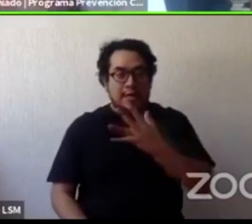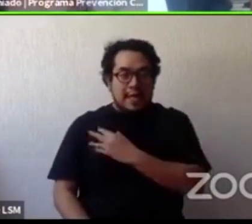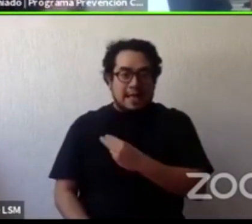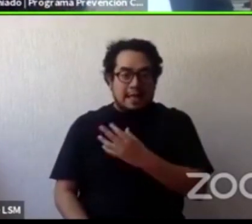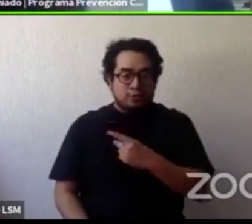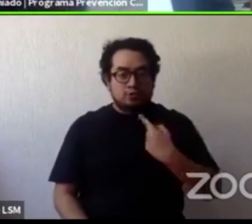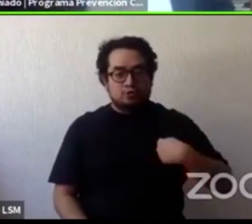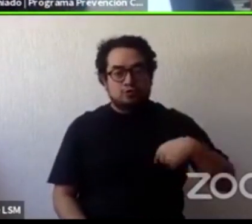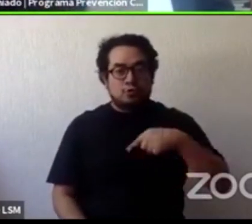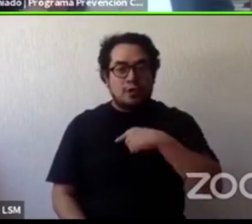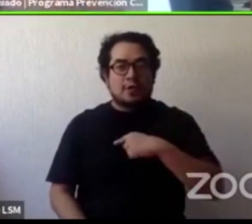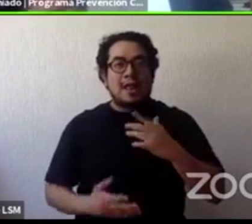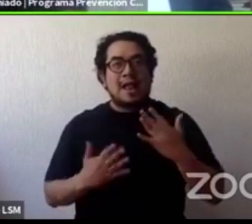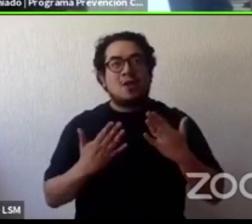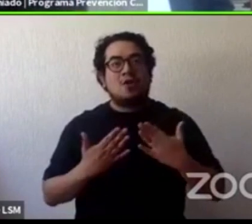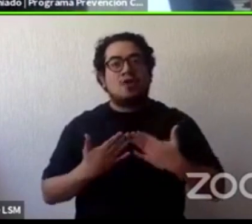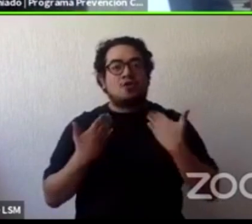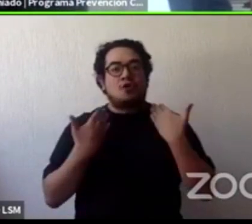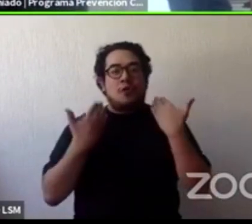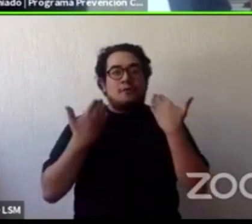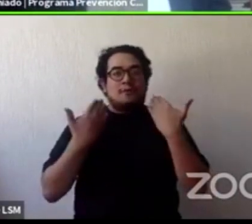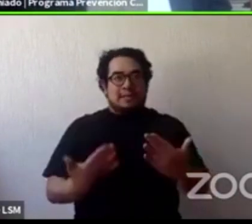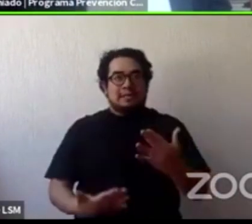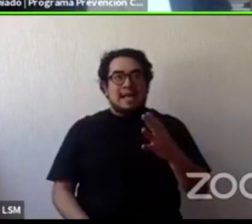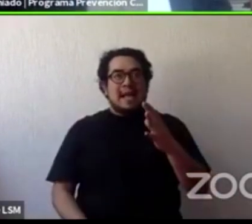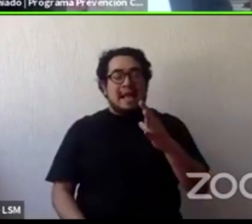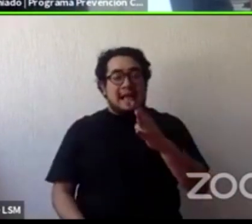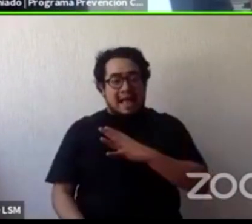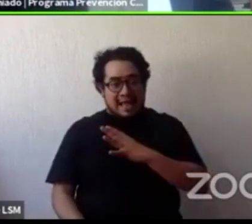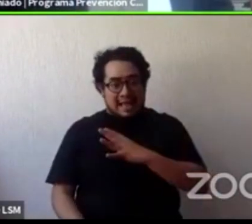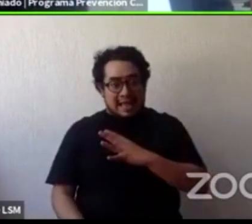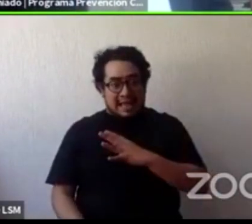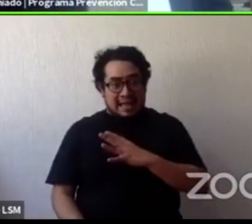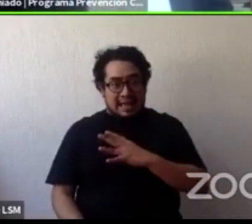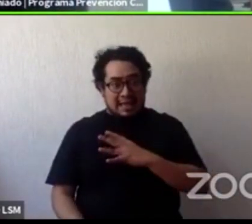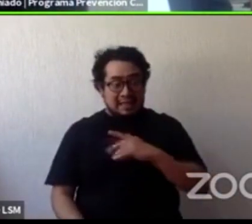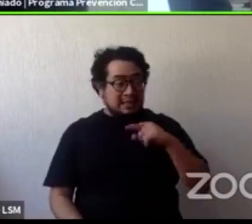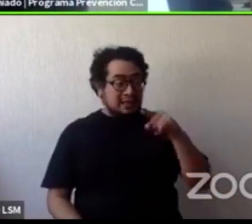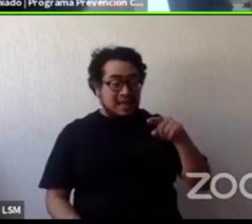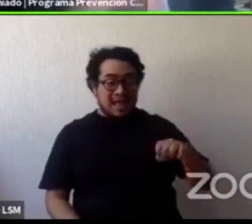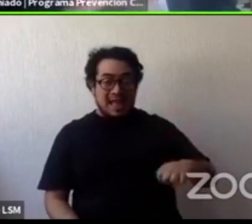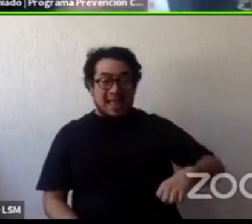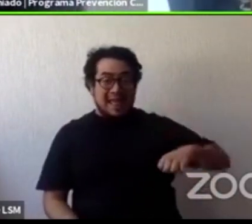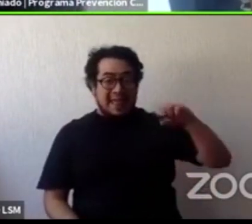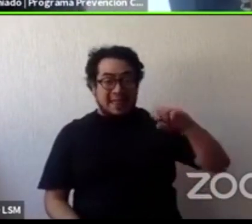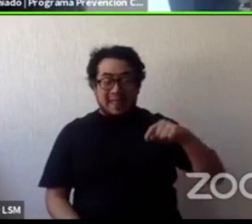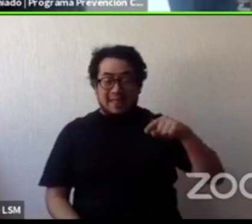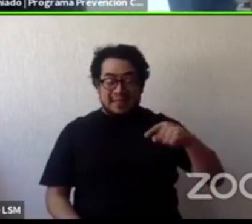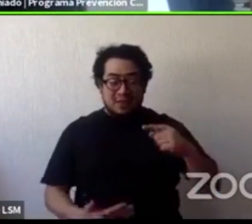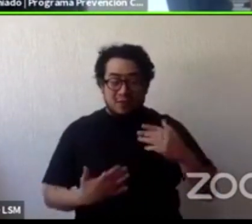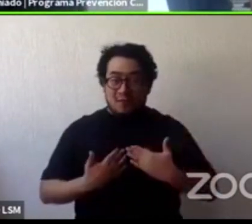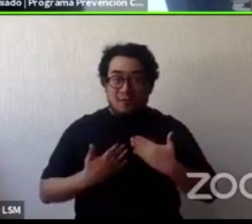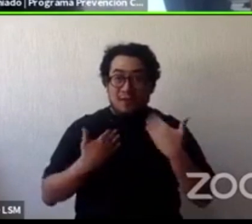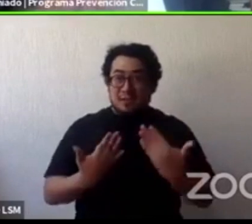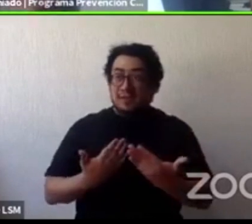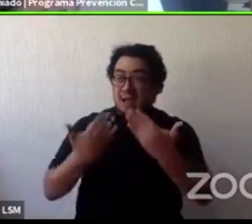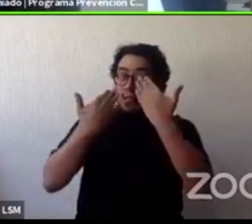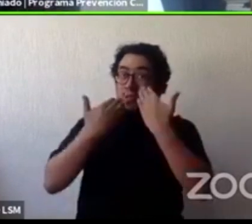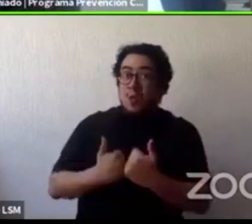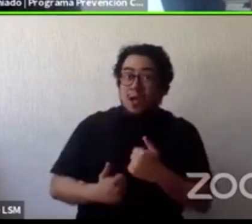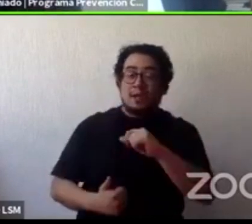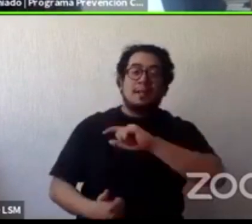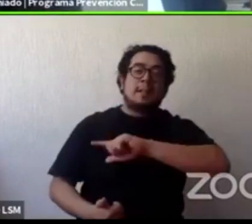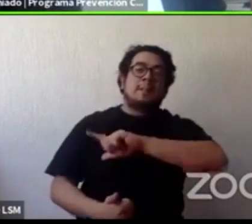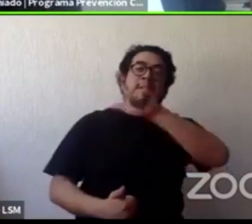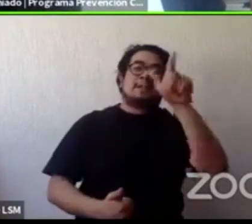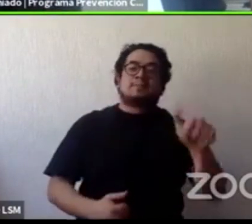ganemos en nuestros hijos a edad temprana si no la ganamos a edad temprana va a ser muy difícil que la ganemos después de